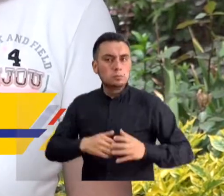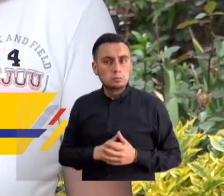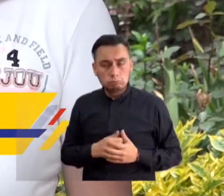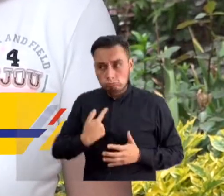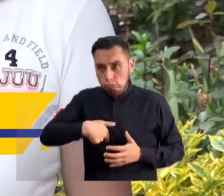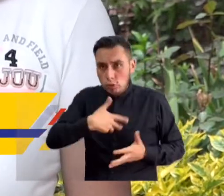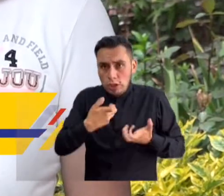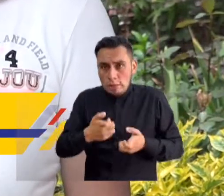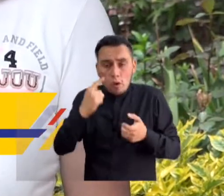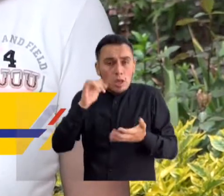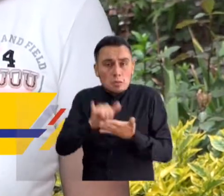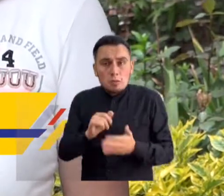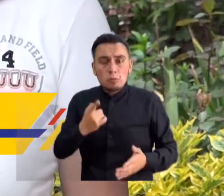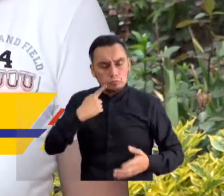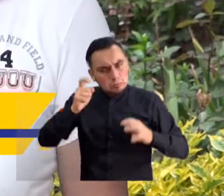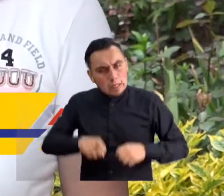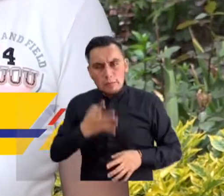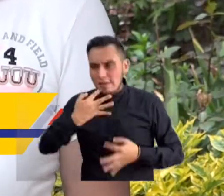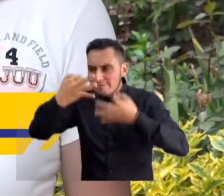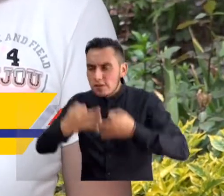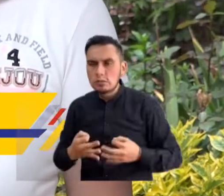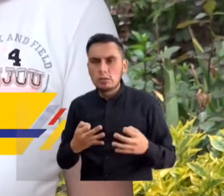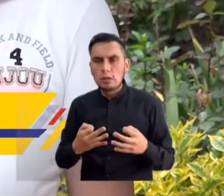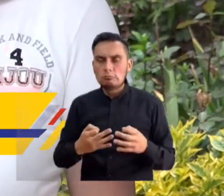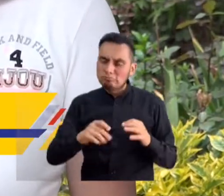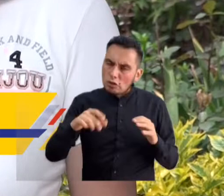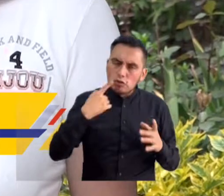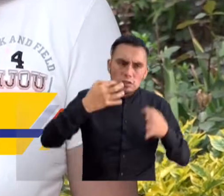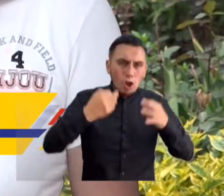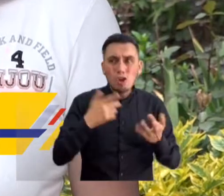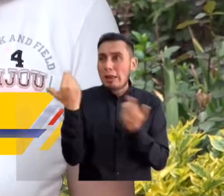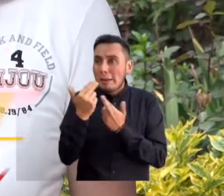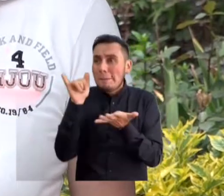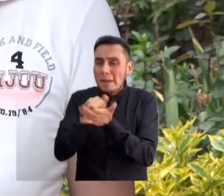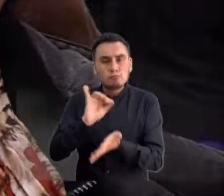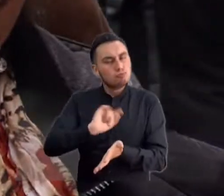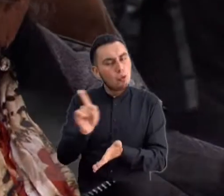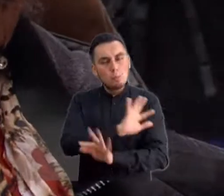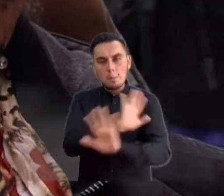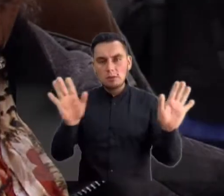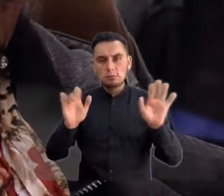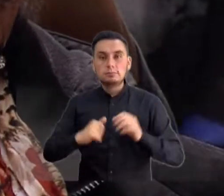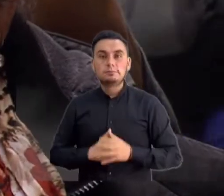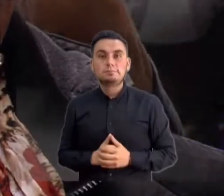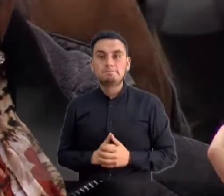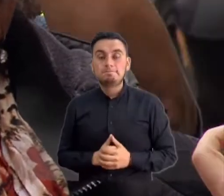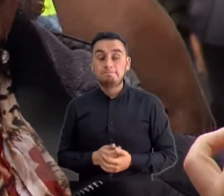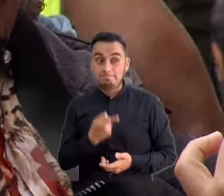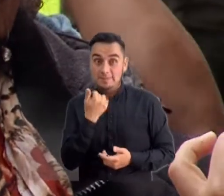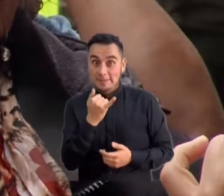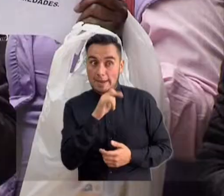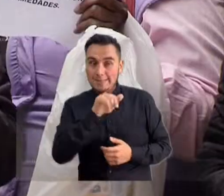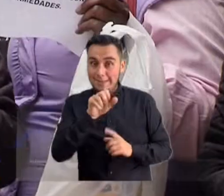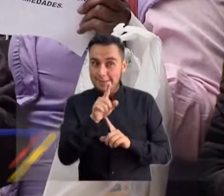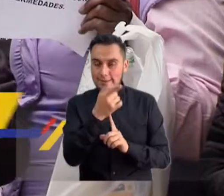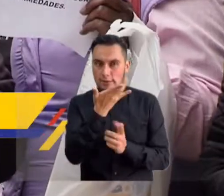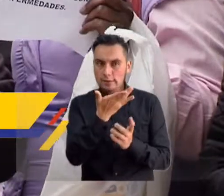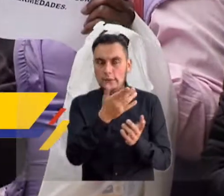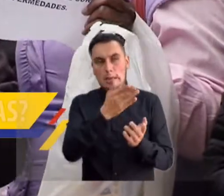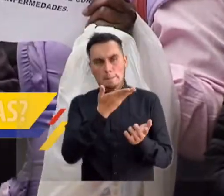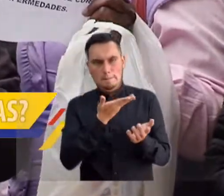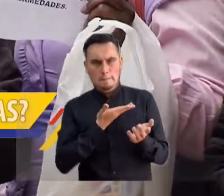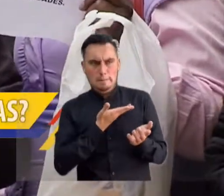años buscando justicia y buscando verdad, buscando garantías de no repetición. Jaqueline y las madres de Sobacha